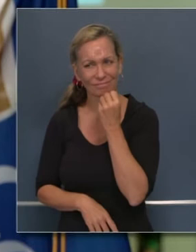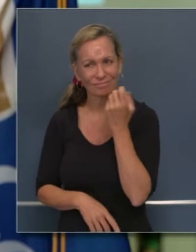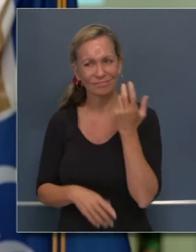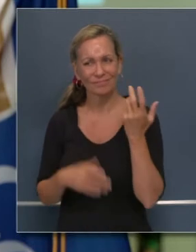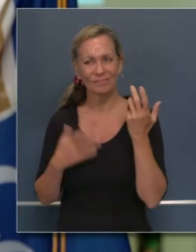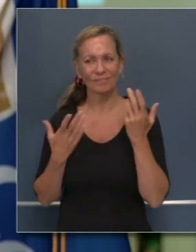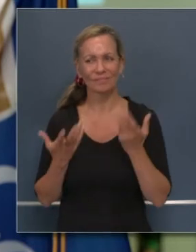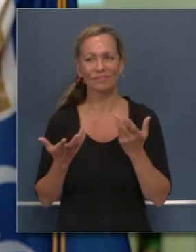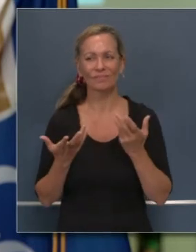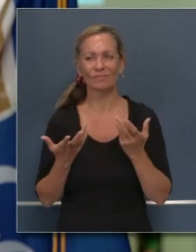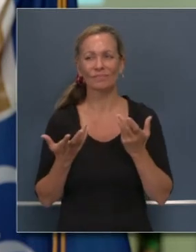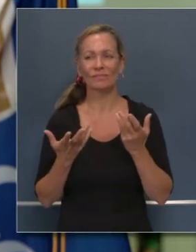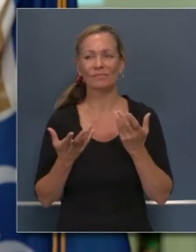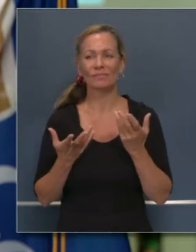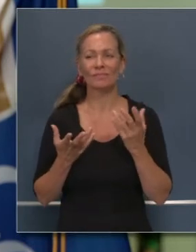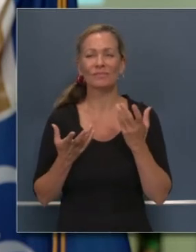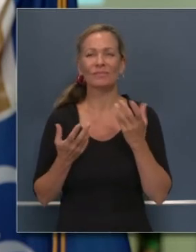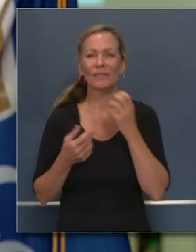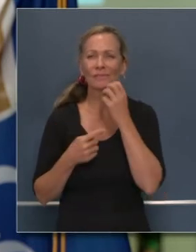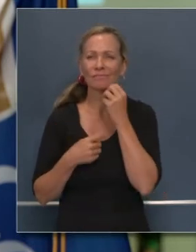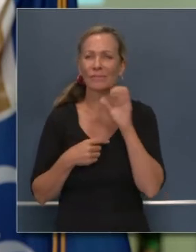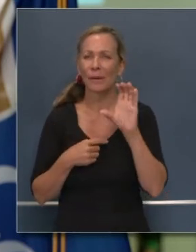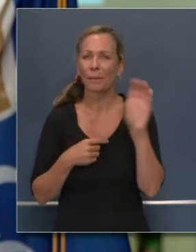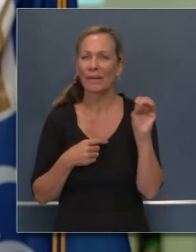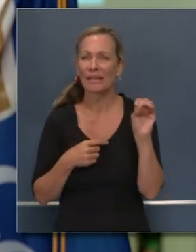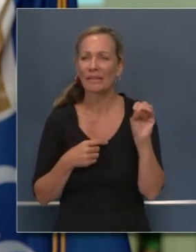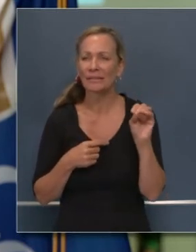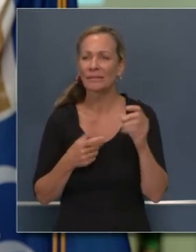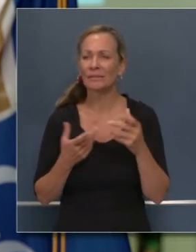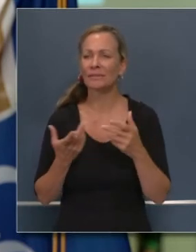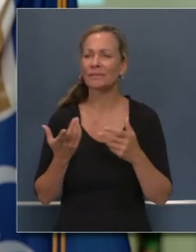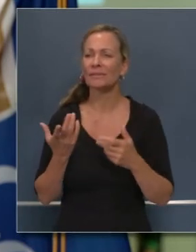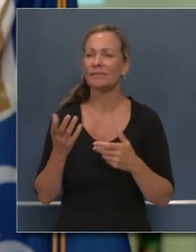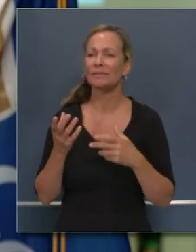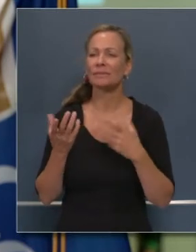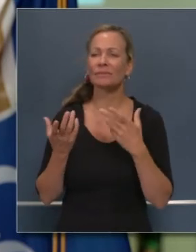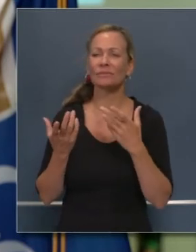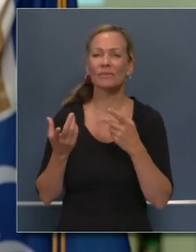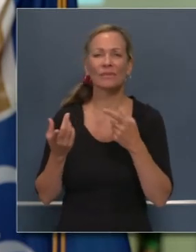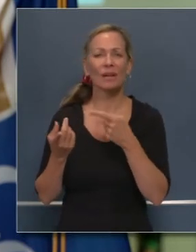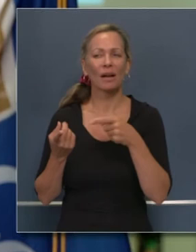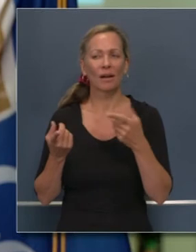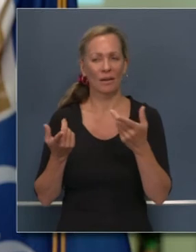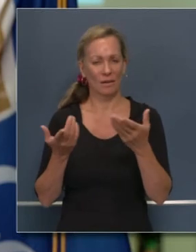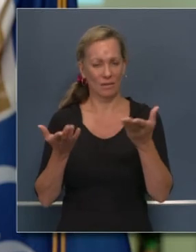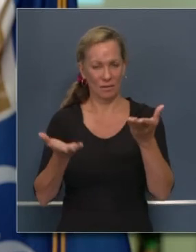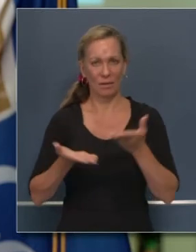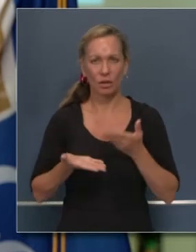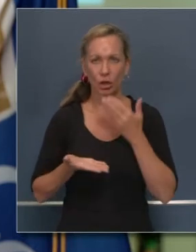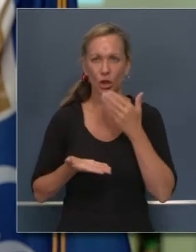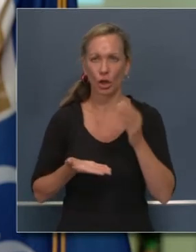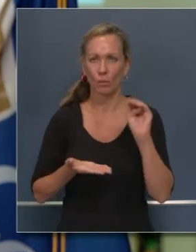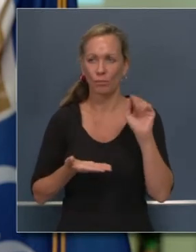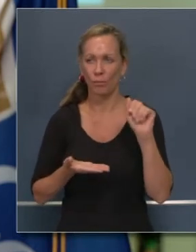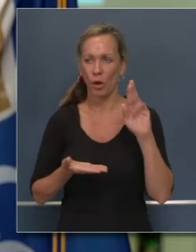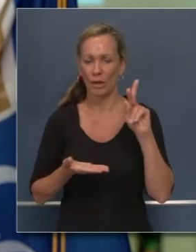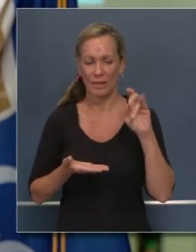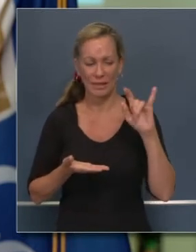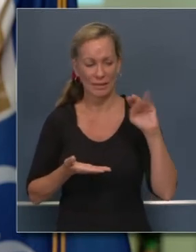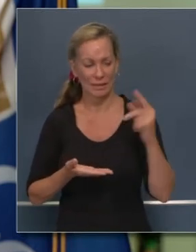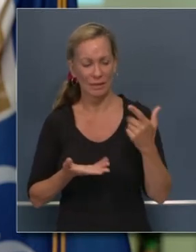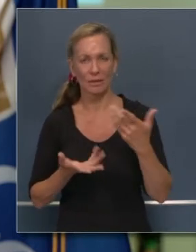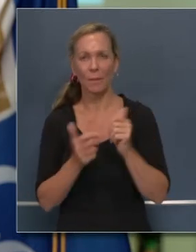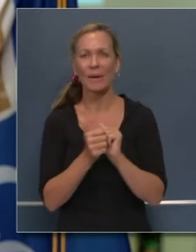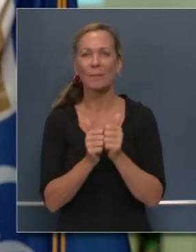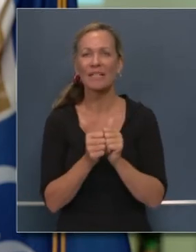innovación. Yo valoro a las compañías que vienen al mercado con una intención de crear más competencia